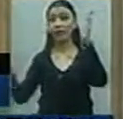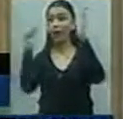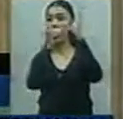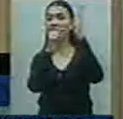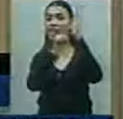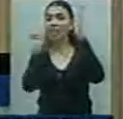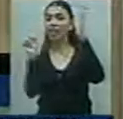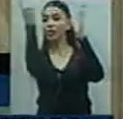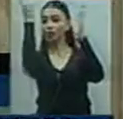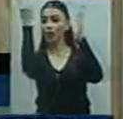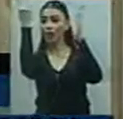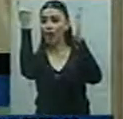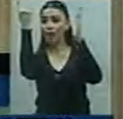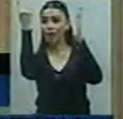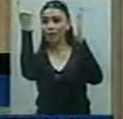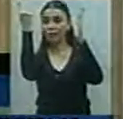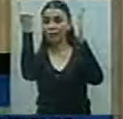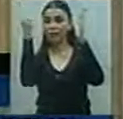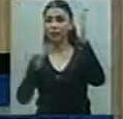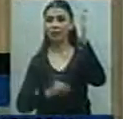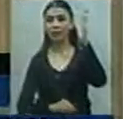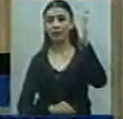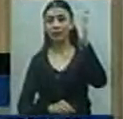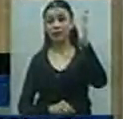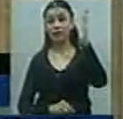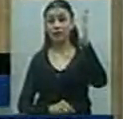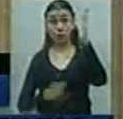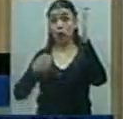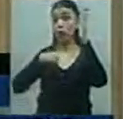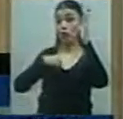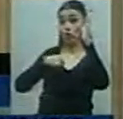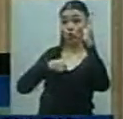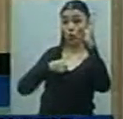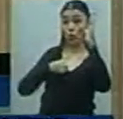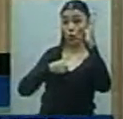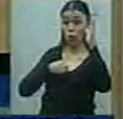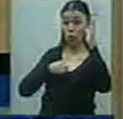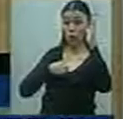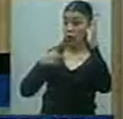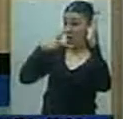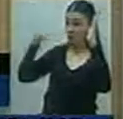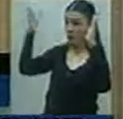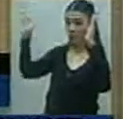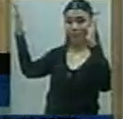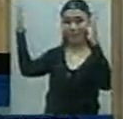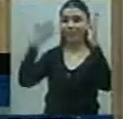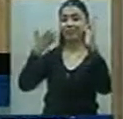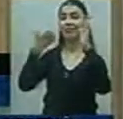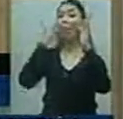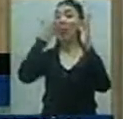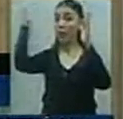en mi calidad de apoderada, no he impedido la participación. Y esto es,